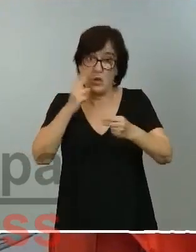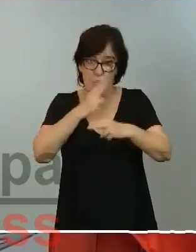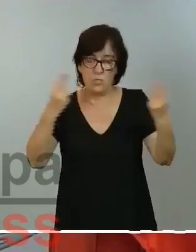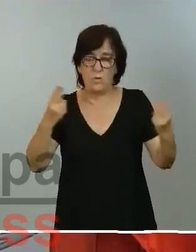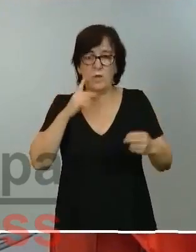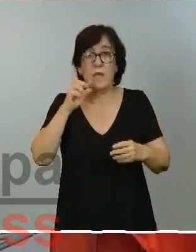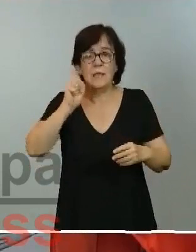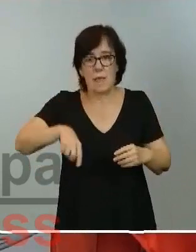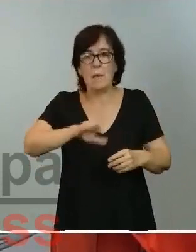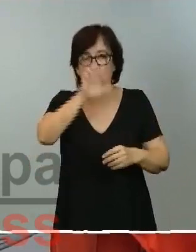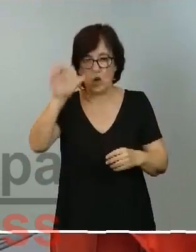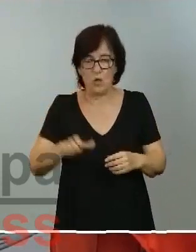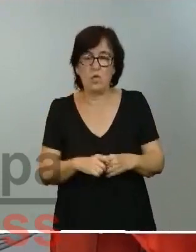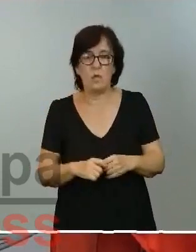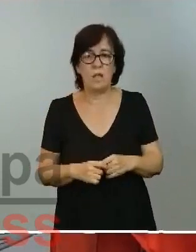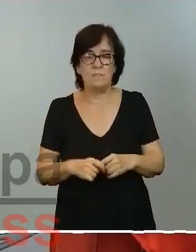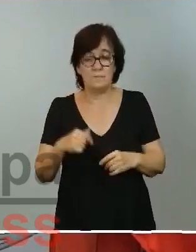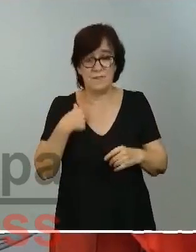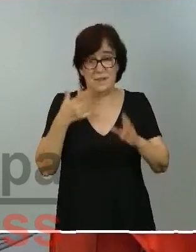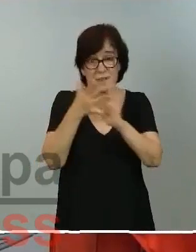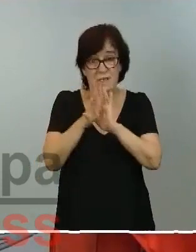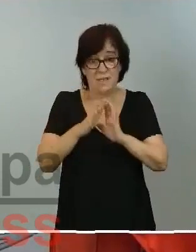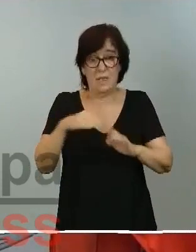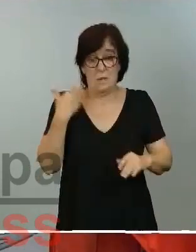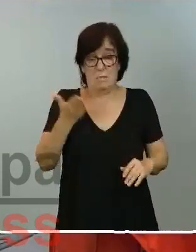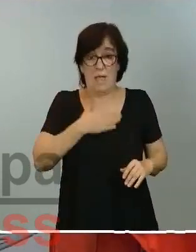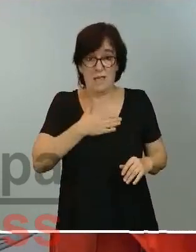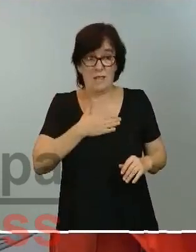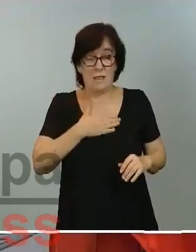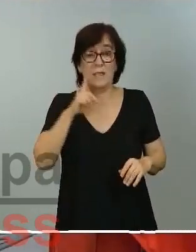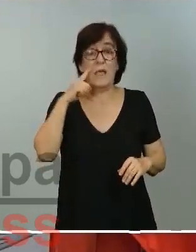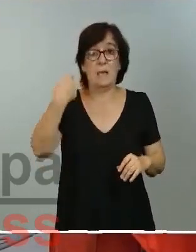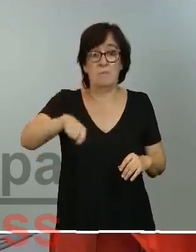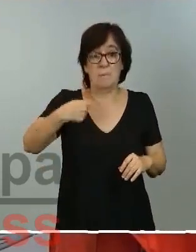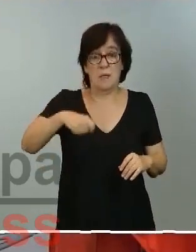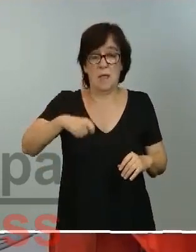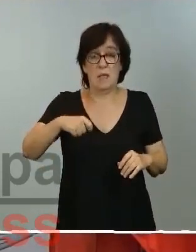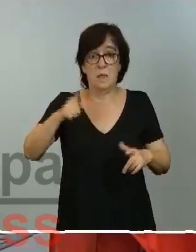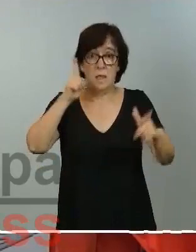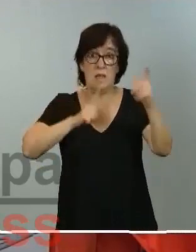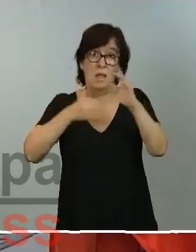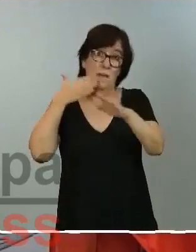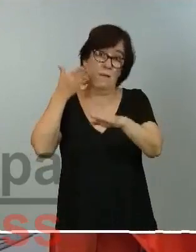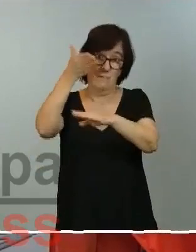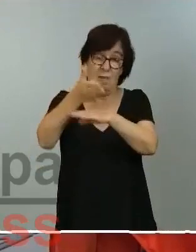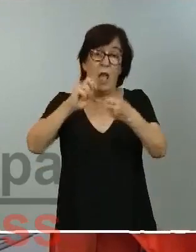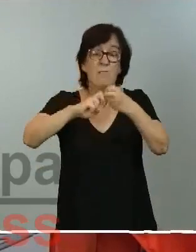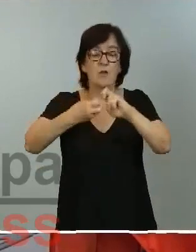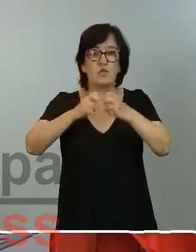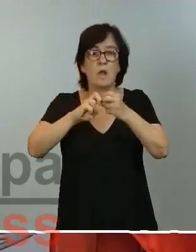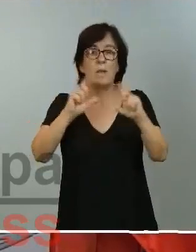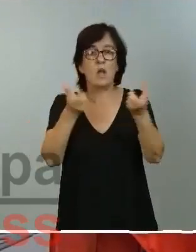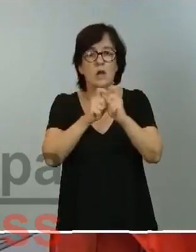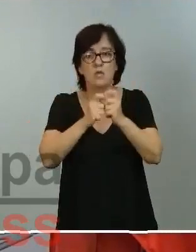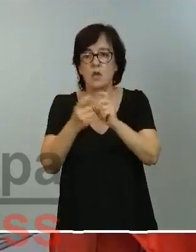y, precisamente, quiero decirles que en el día de mañana el presidente viaja a Bruselas para mantener reuniones bilaterales